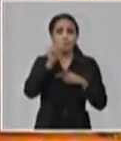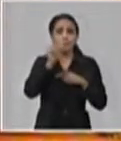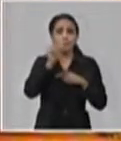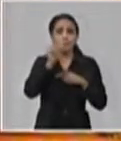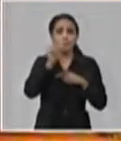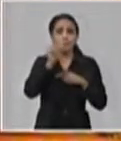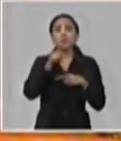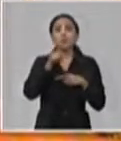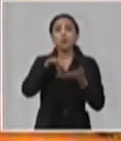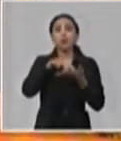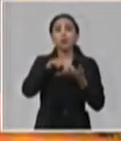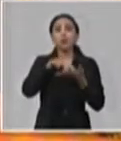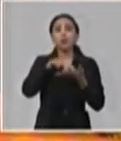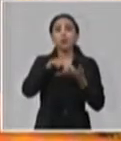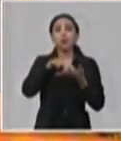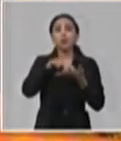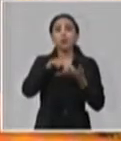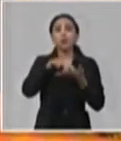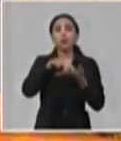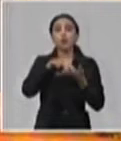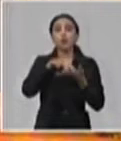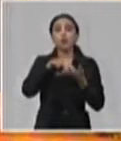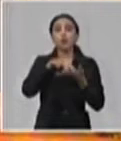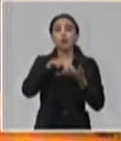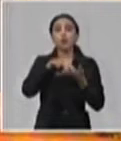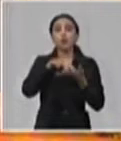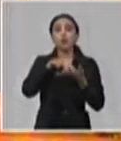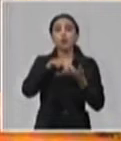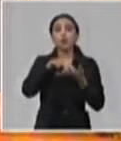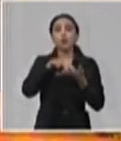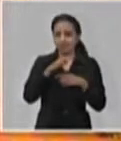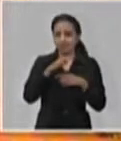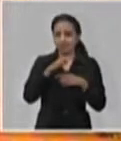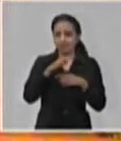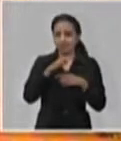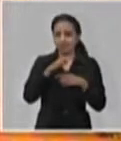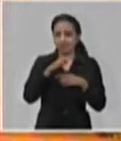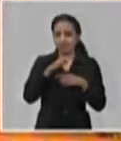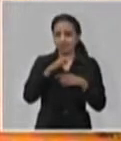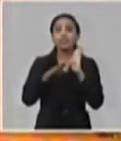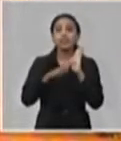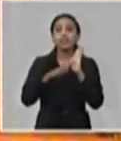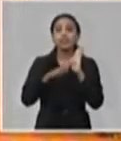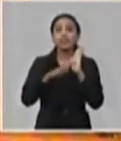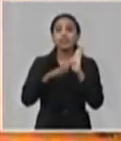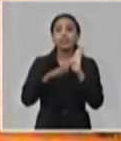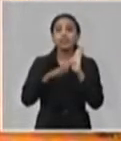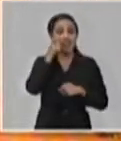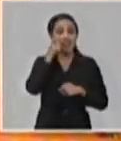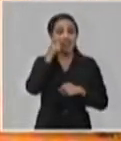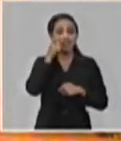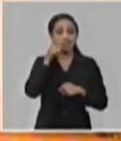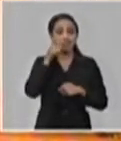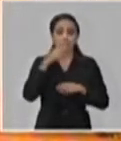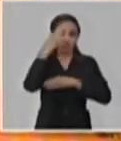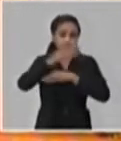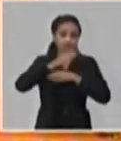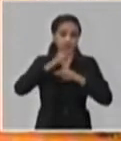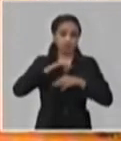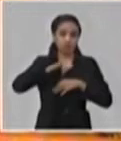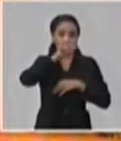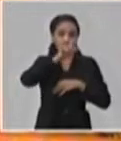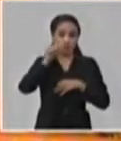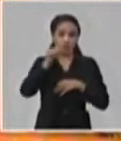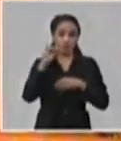pero después van para otro. Pero sin lugar a dudas es una medida también que tiene que ver con la vigilancia en fronteras. Ya en el